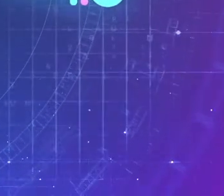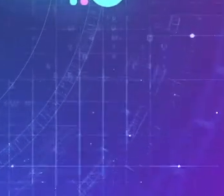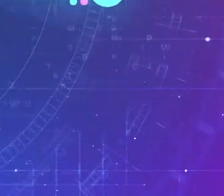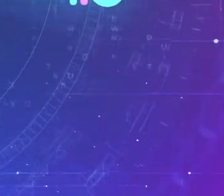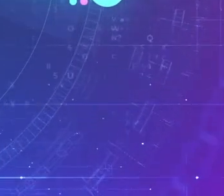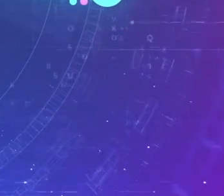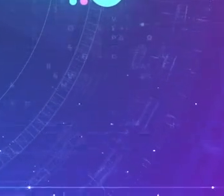MASTIC